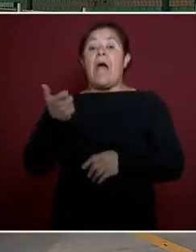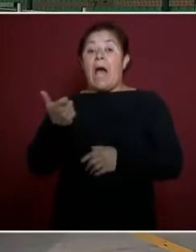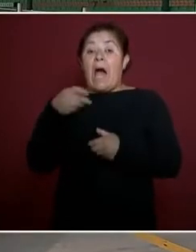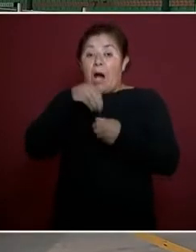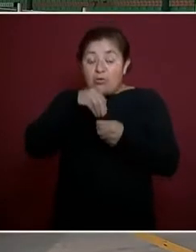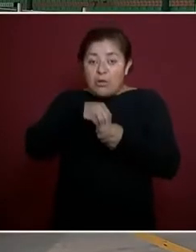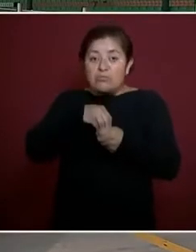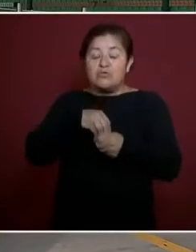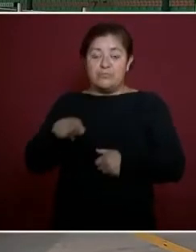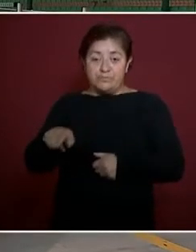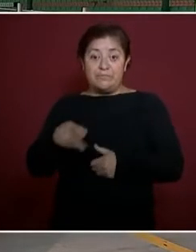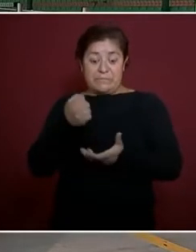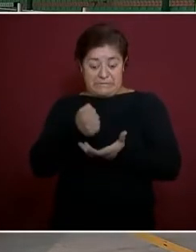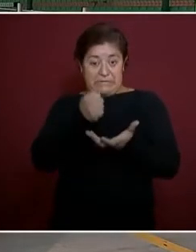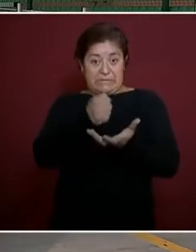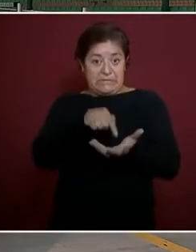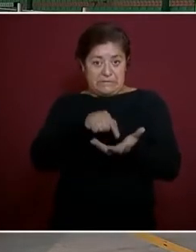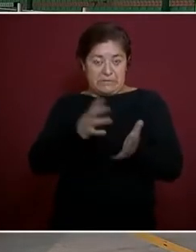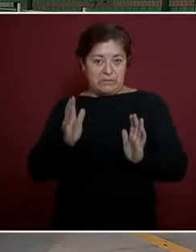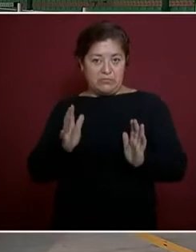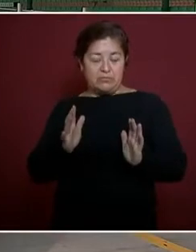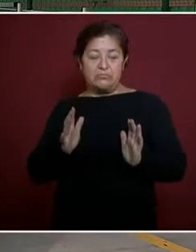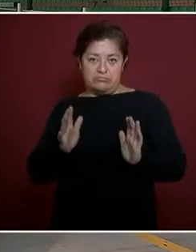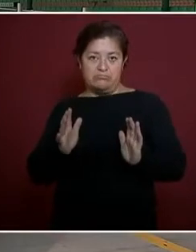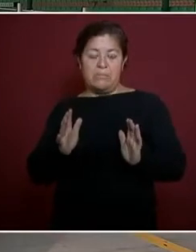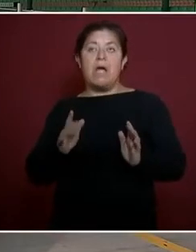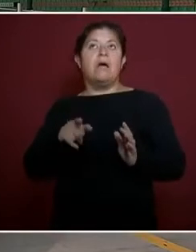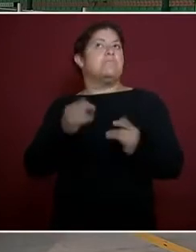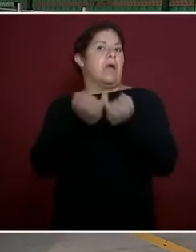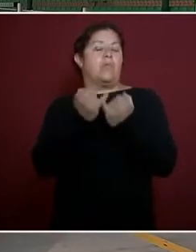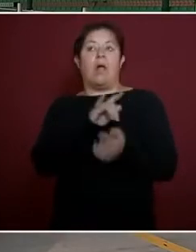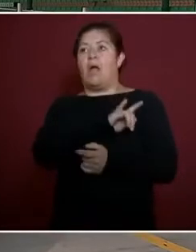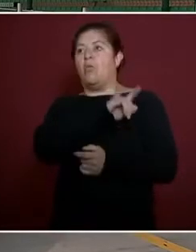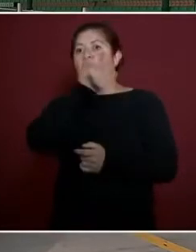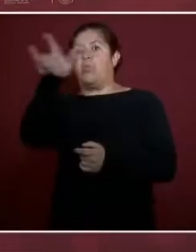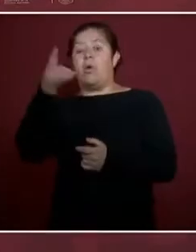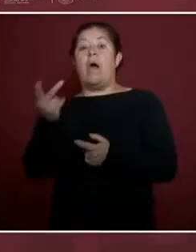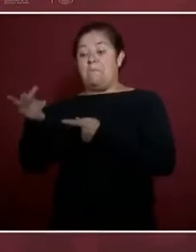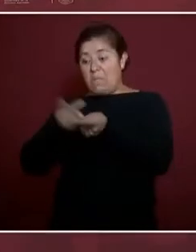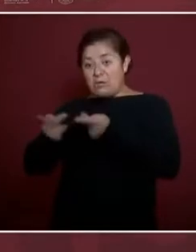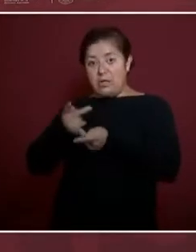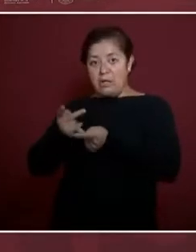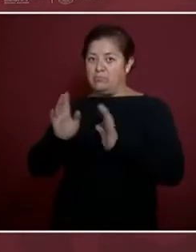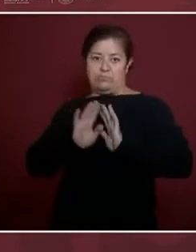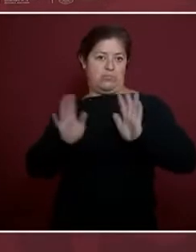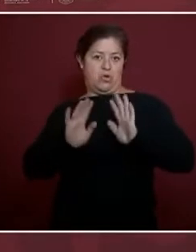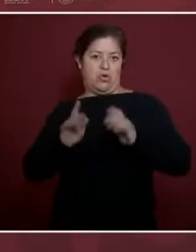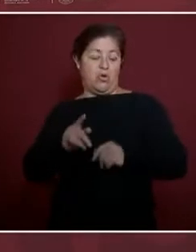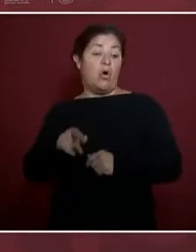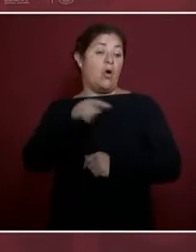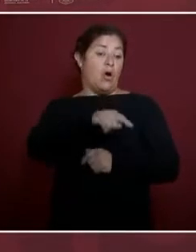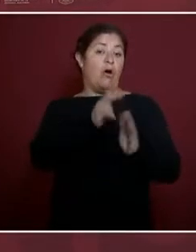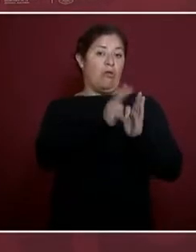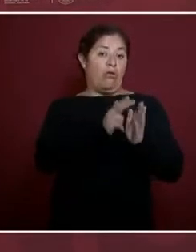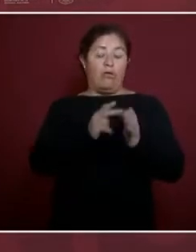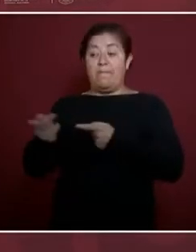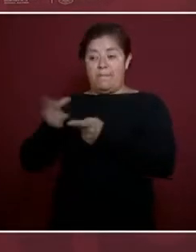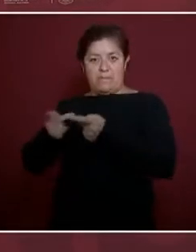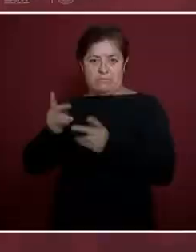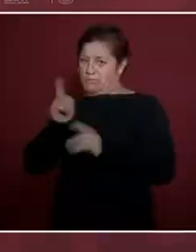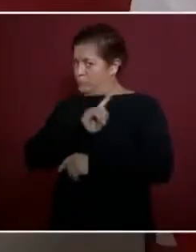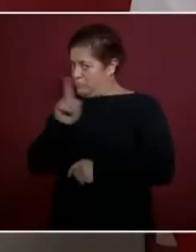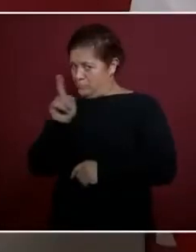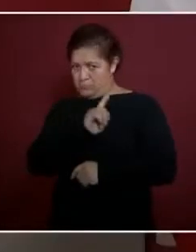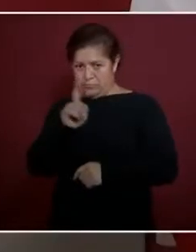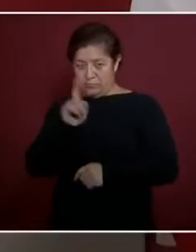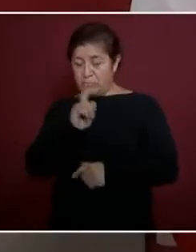deuda. El aeropuerto, Felipe Ángeles, no fue deuda, es presupuesto público,